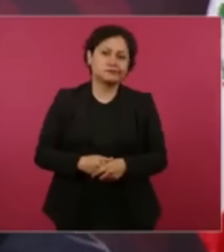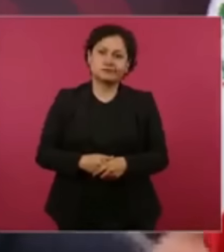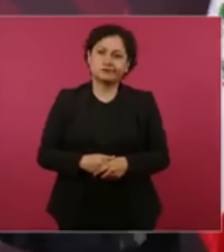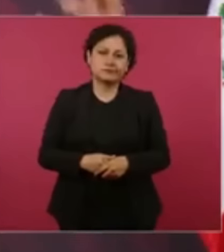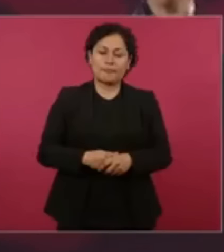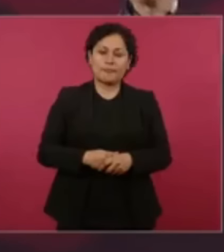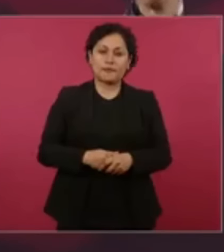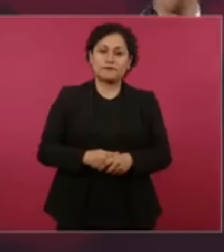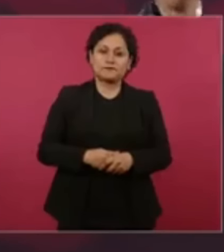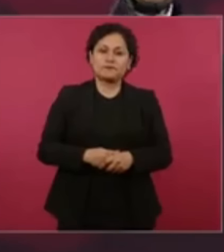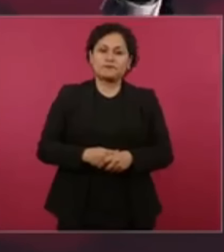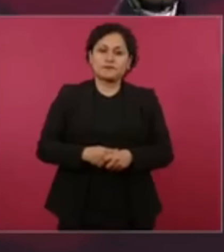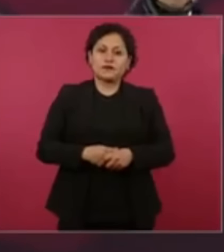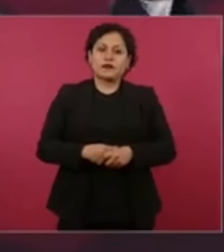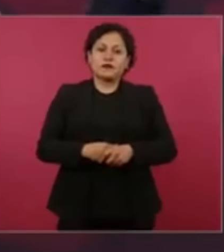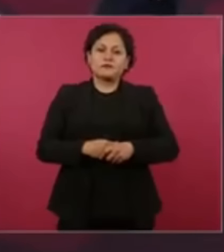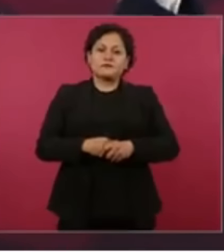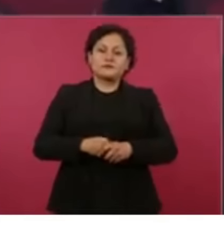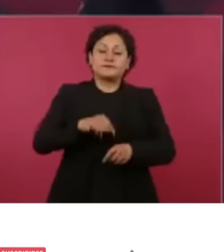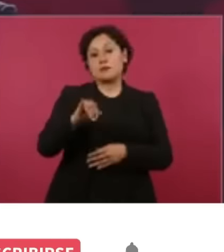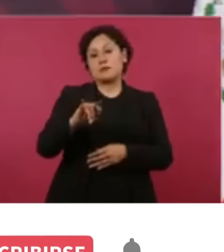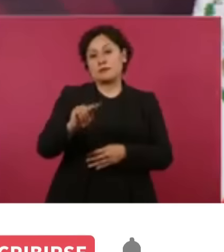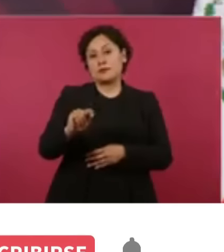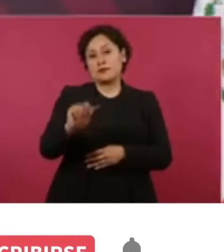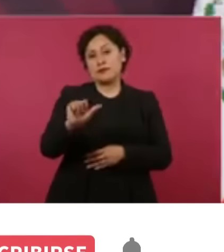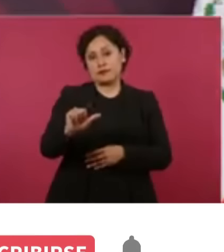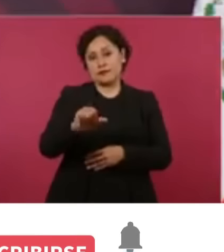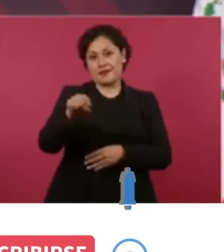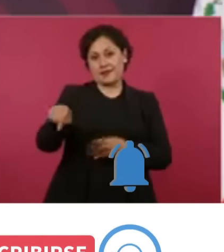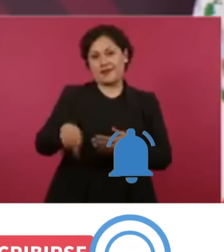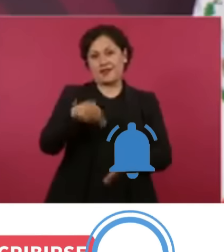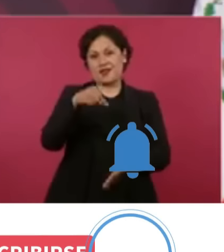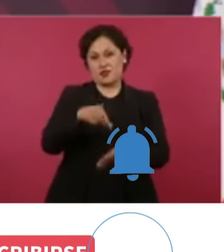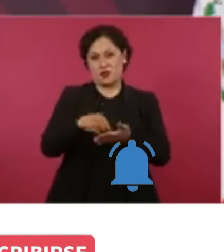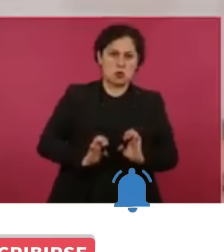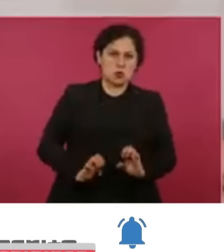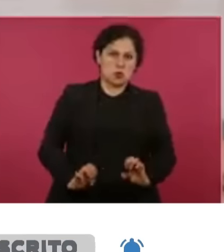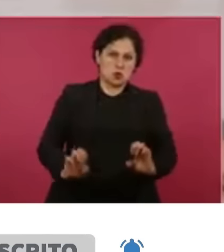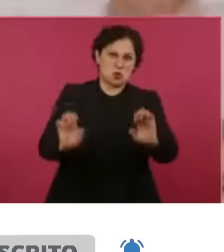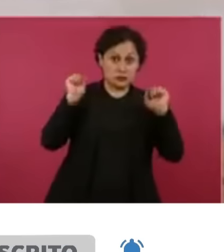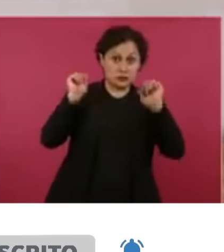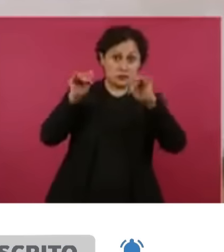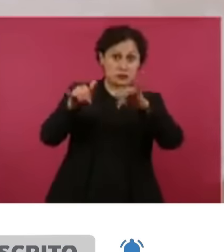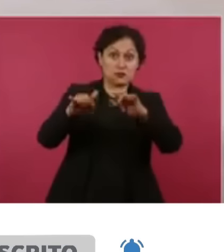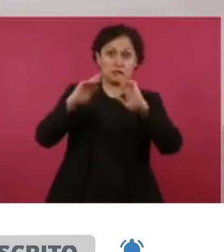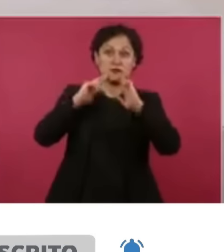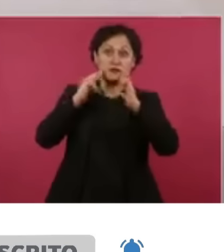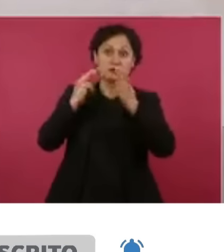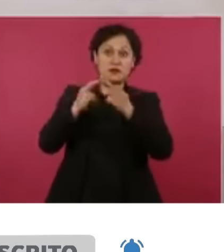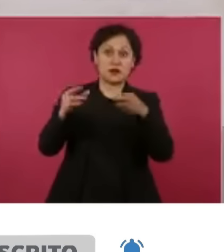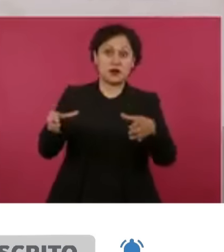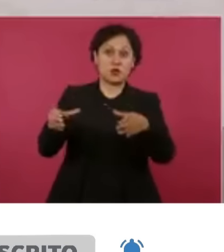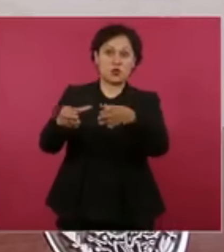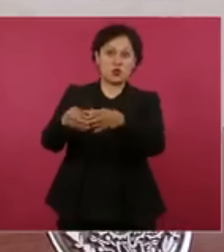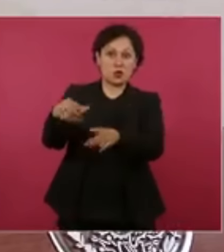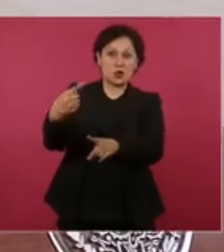reunían allá en Punta Mita. La zona turística más lujosa. Los machuchones.